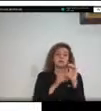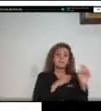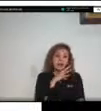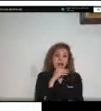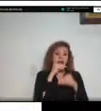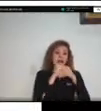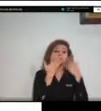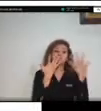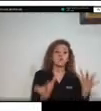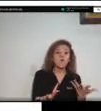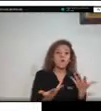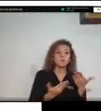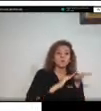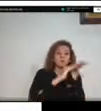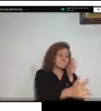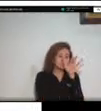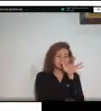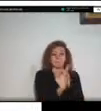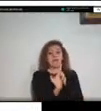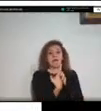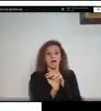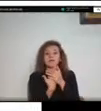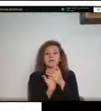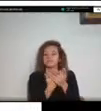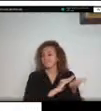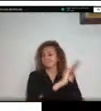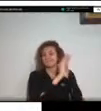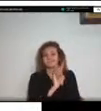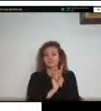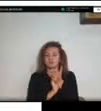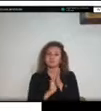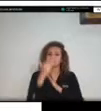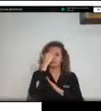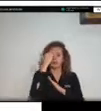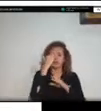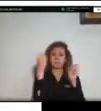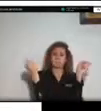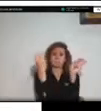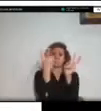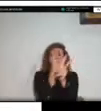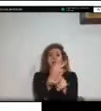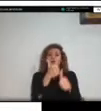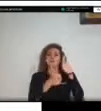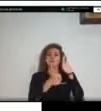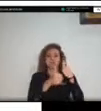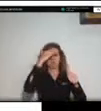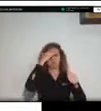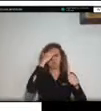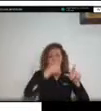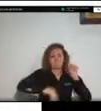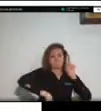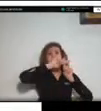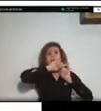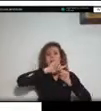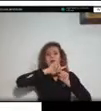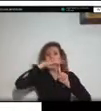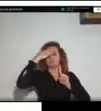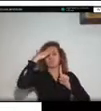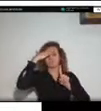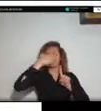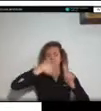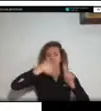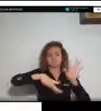emergencia recordemos que los escenarios de desastre son aquellos que tienen ciertos niveles a partir de unos criterios previamente